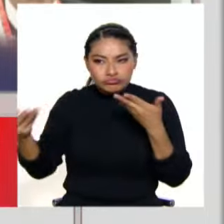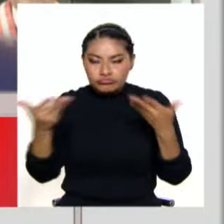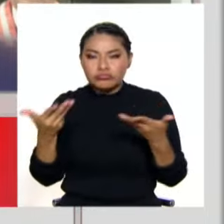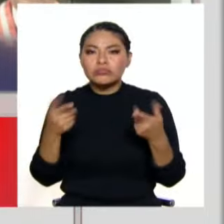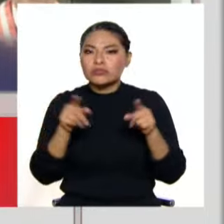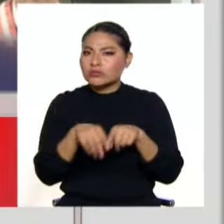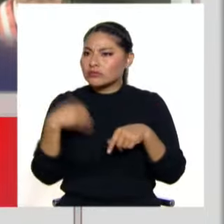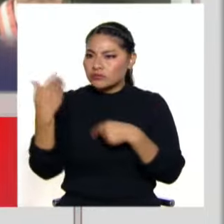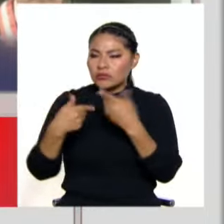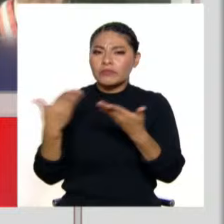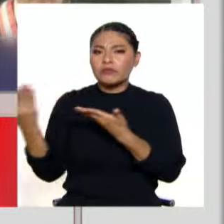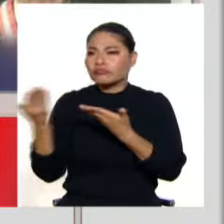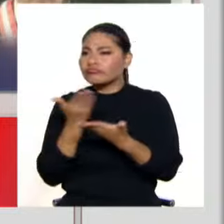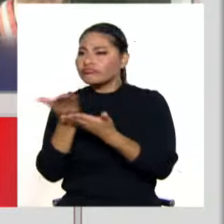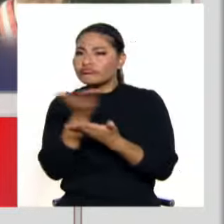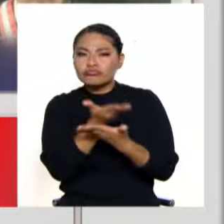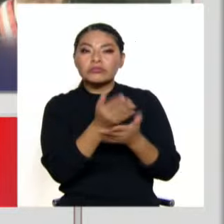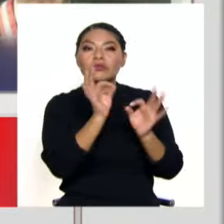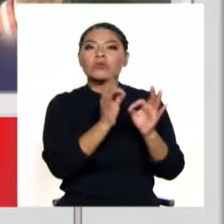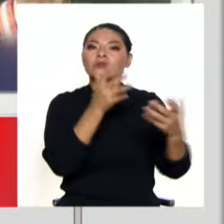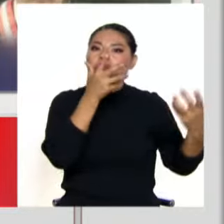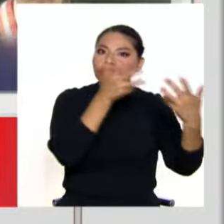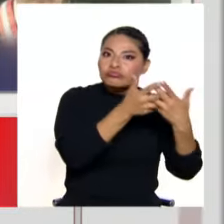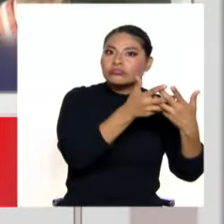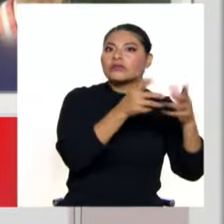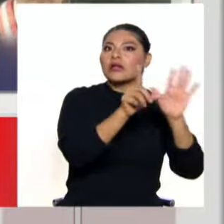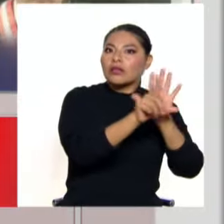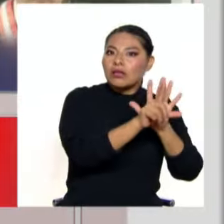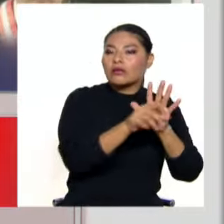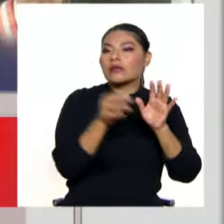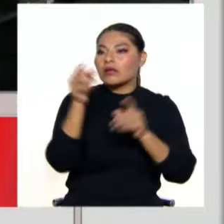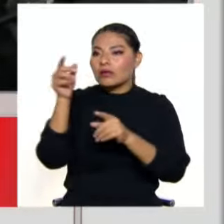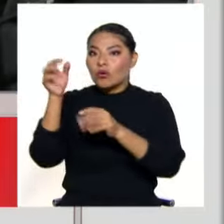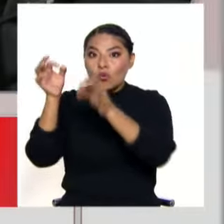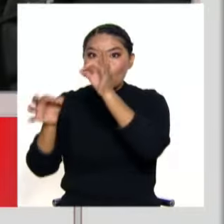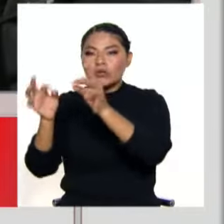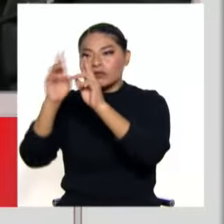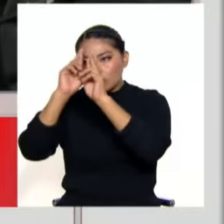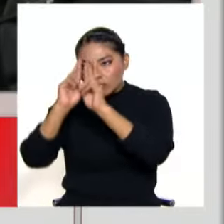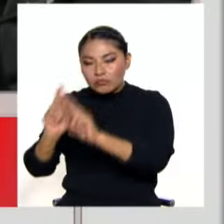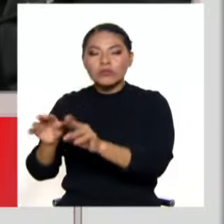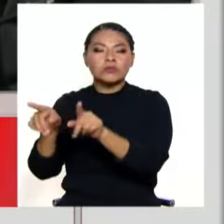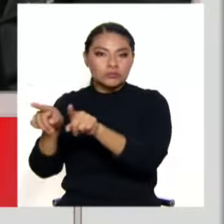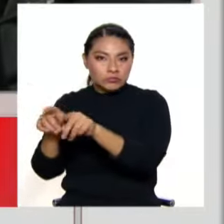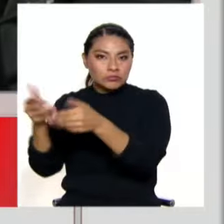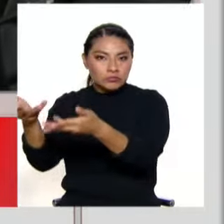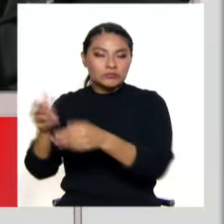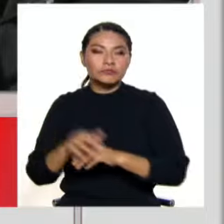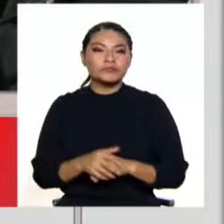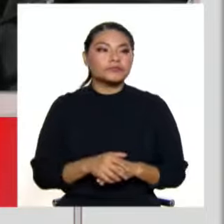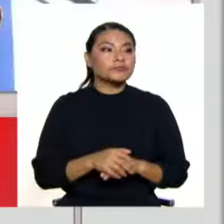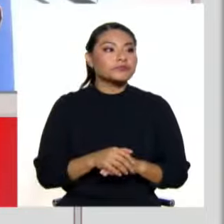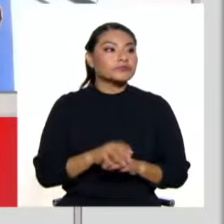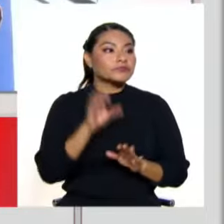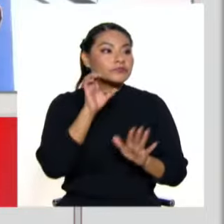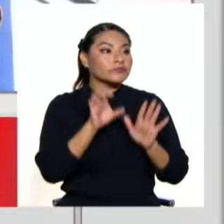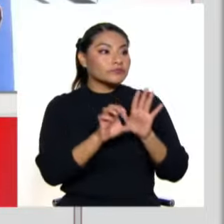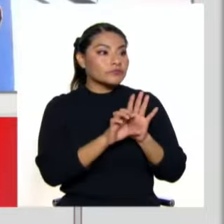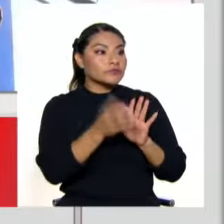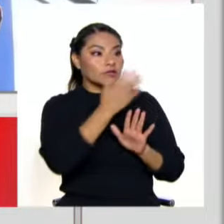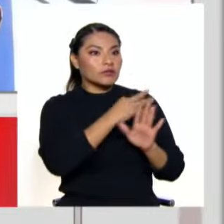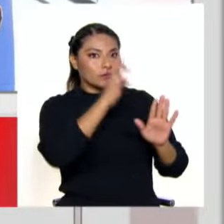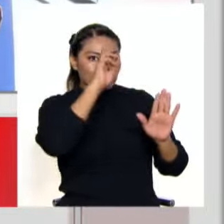Participando, como siempre activamente, de acuerdo a ley, respetando las decisiones judiciales. Por ejemplo, algo que nosotros hemos